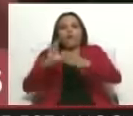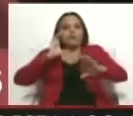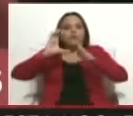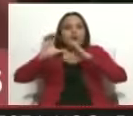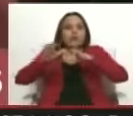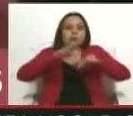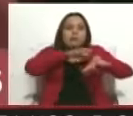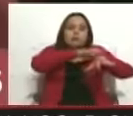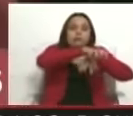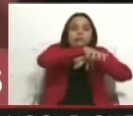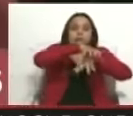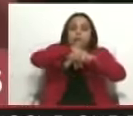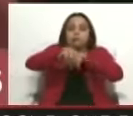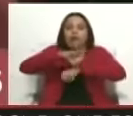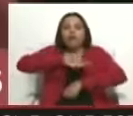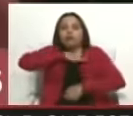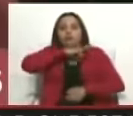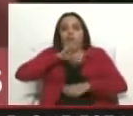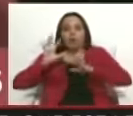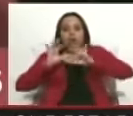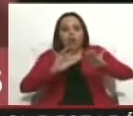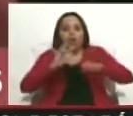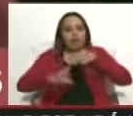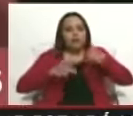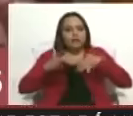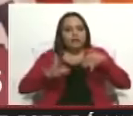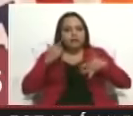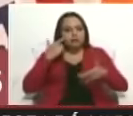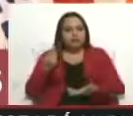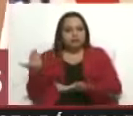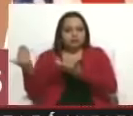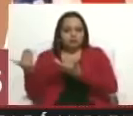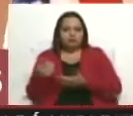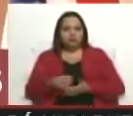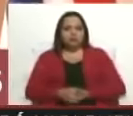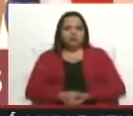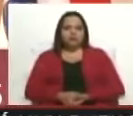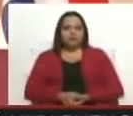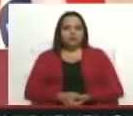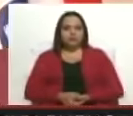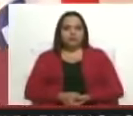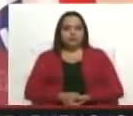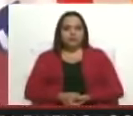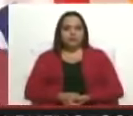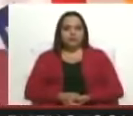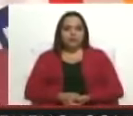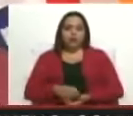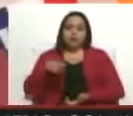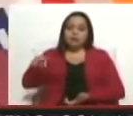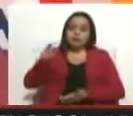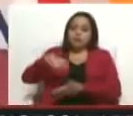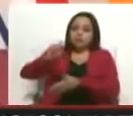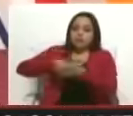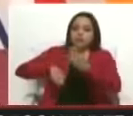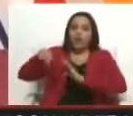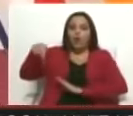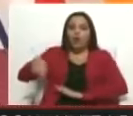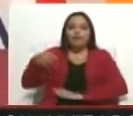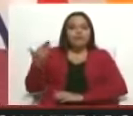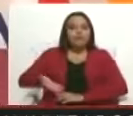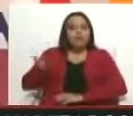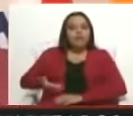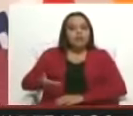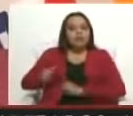cuantía, por cierto, acudieron a este evento. Vamos a escucharlo. Adelante. Y esta firma hoy significa un punto y